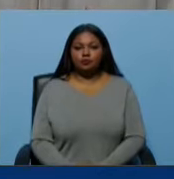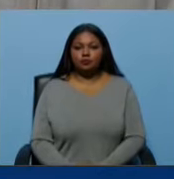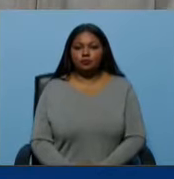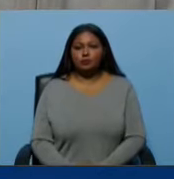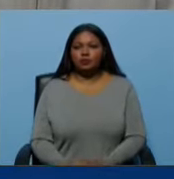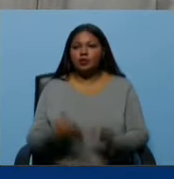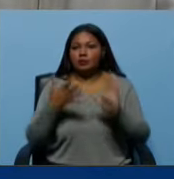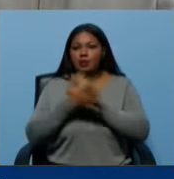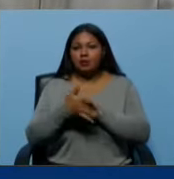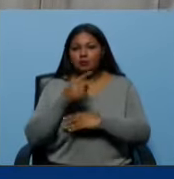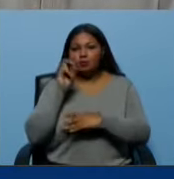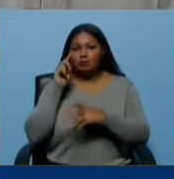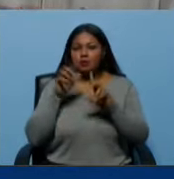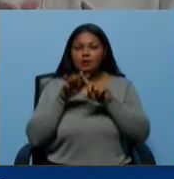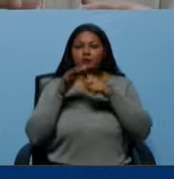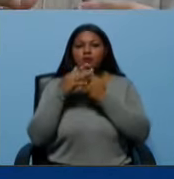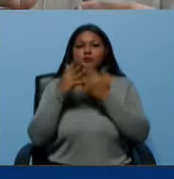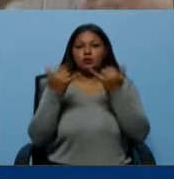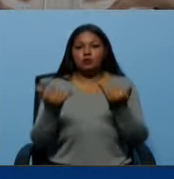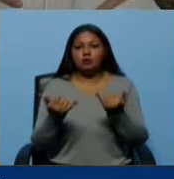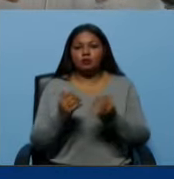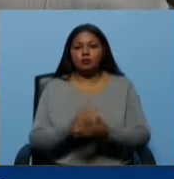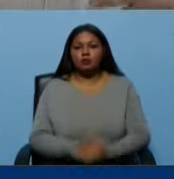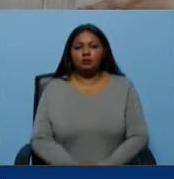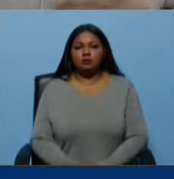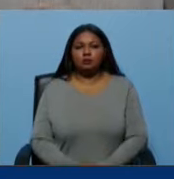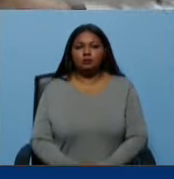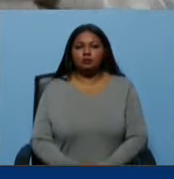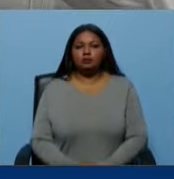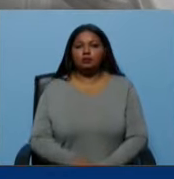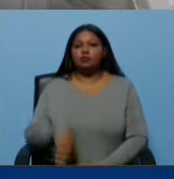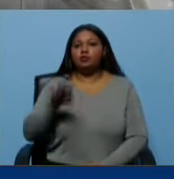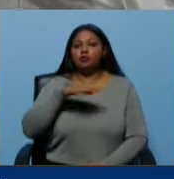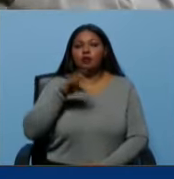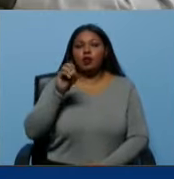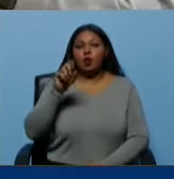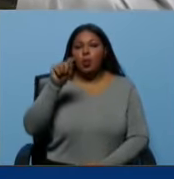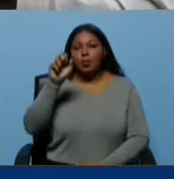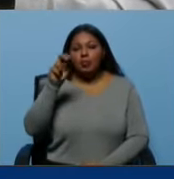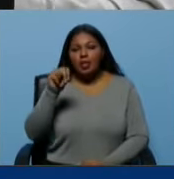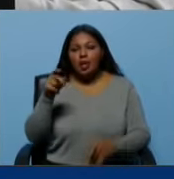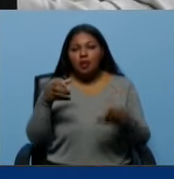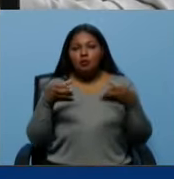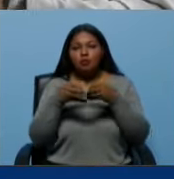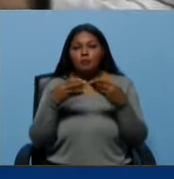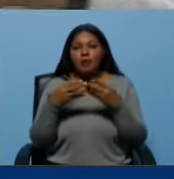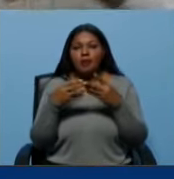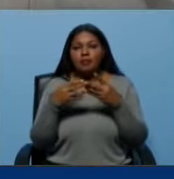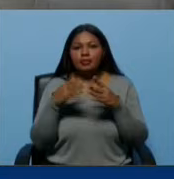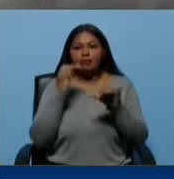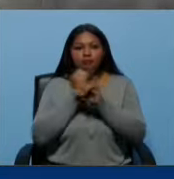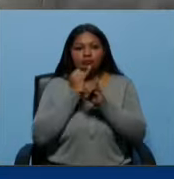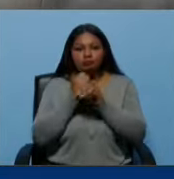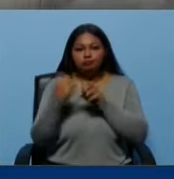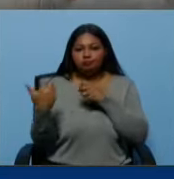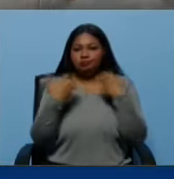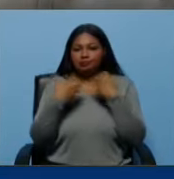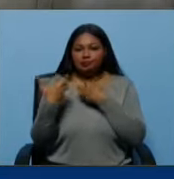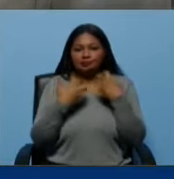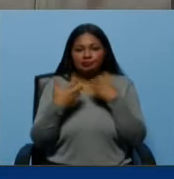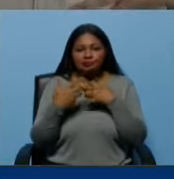en el conflicto en Ucrania, donde la OTAN, que tiene unidades de ciberguerra, ataca